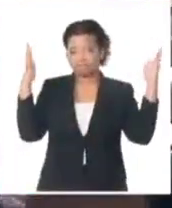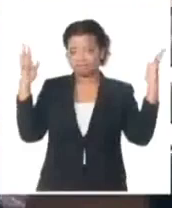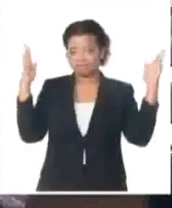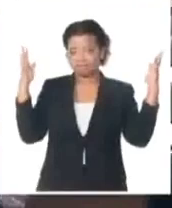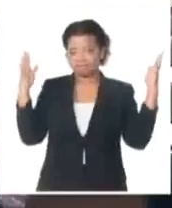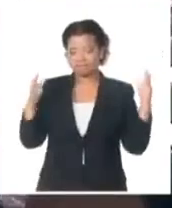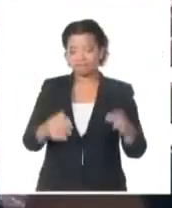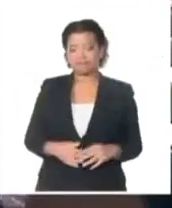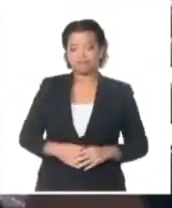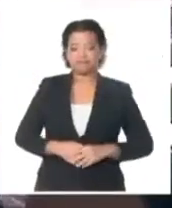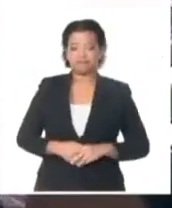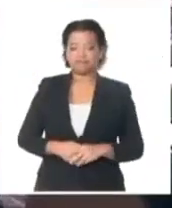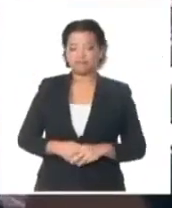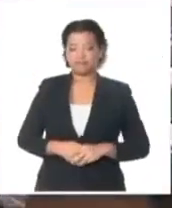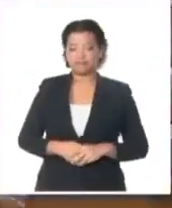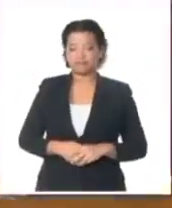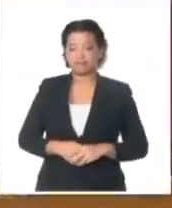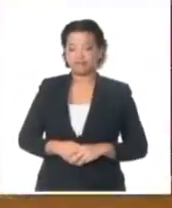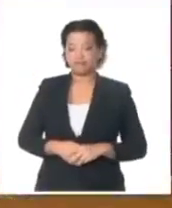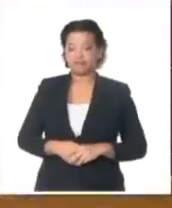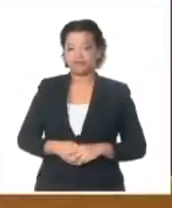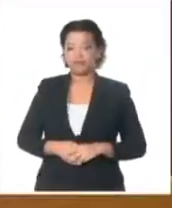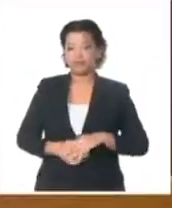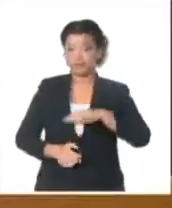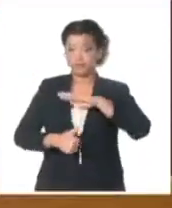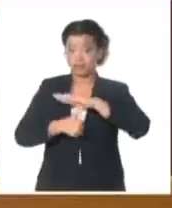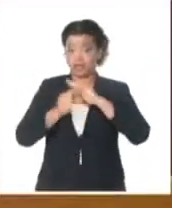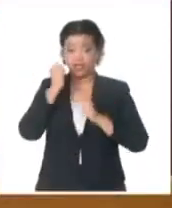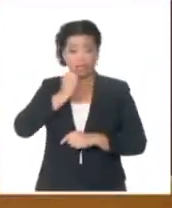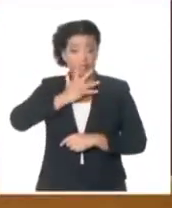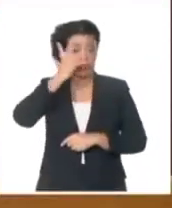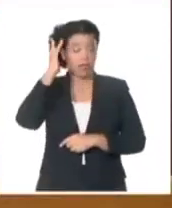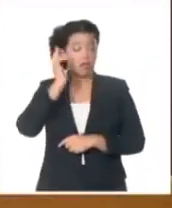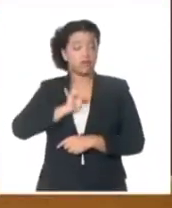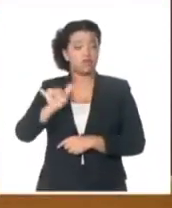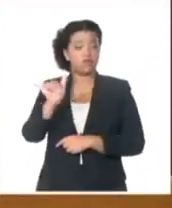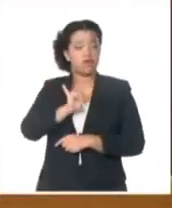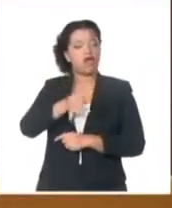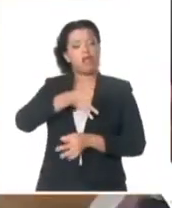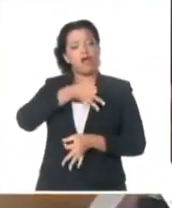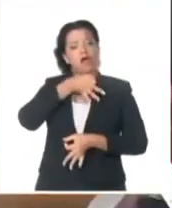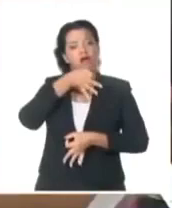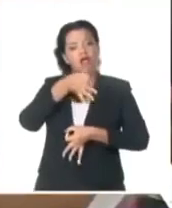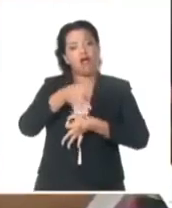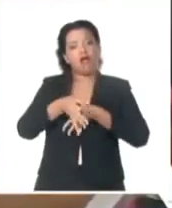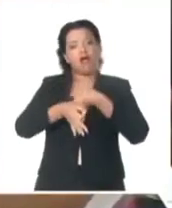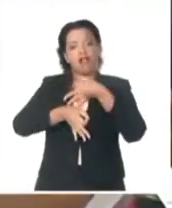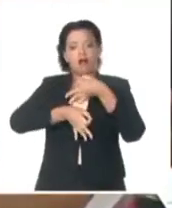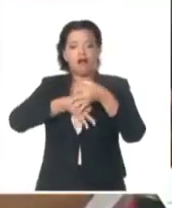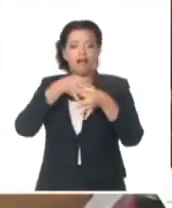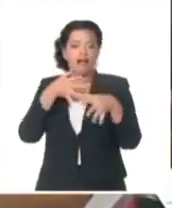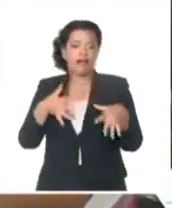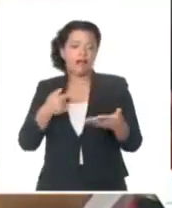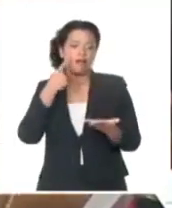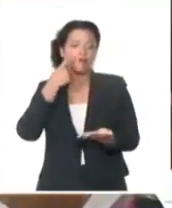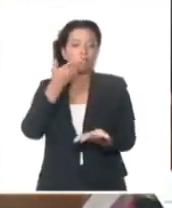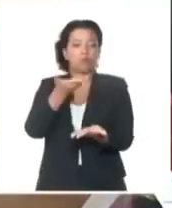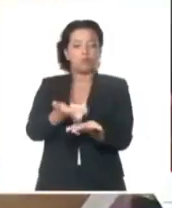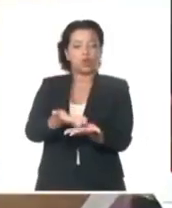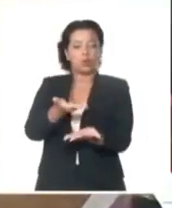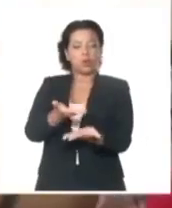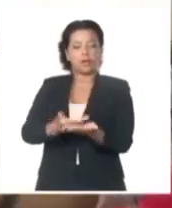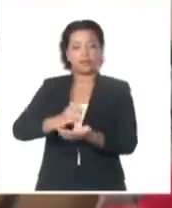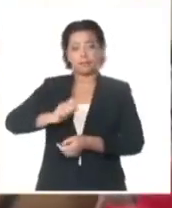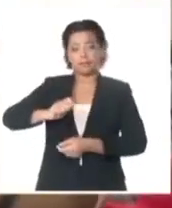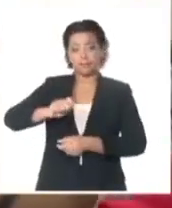El presidente Miguel Díaz Canel Bermúdez también expuso ante la sesión sus propuestas para